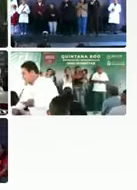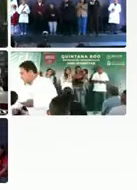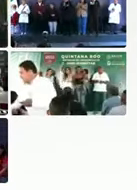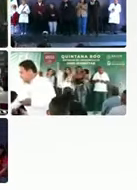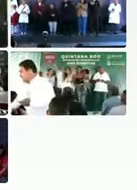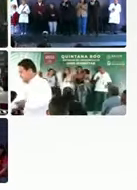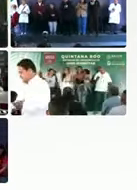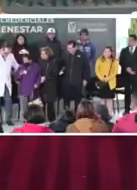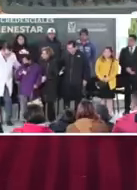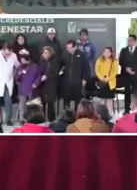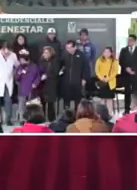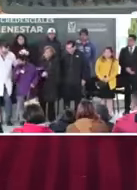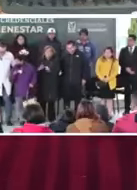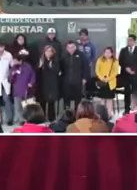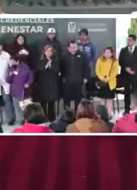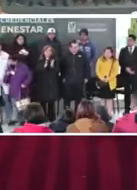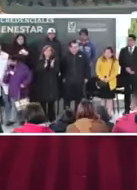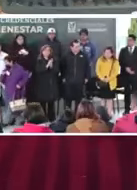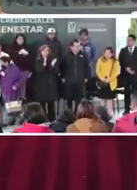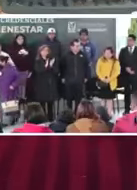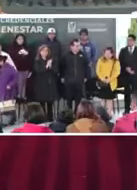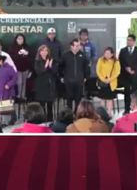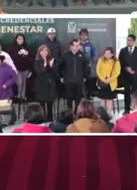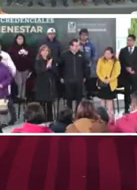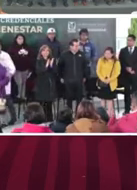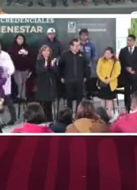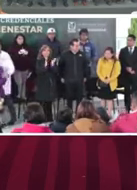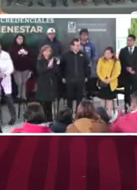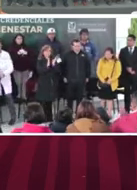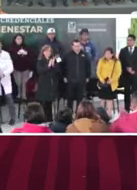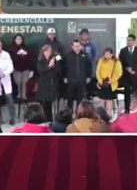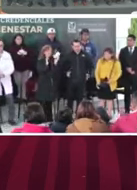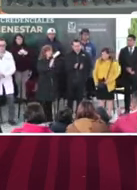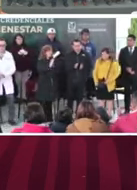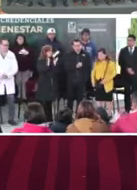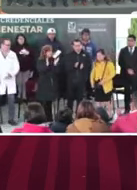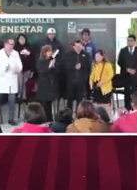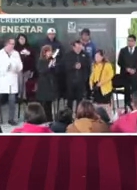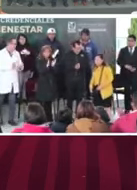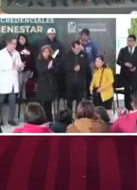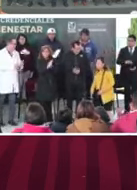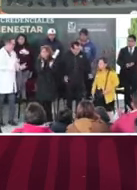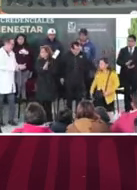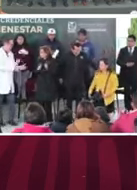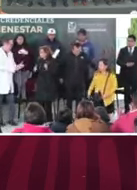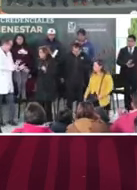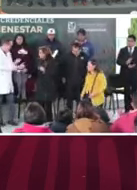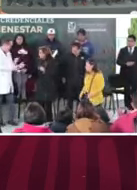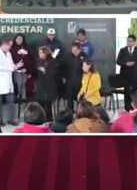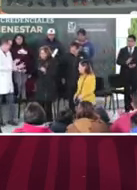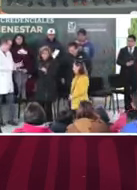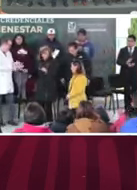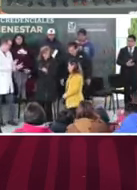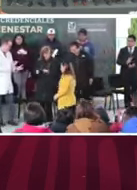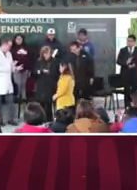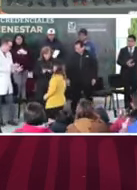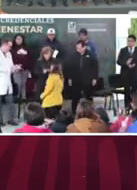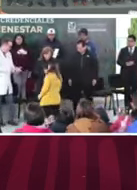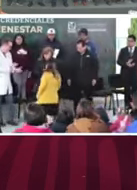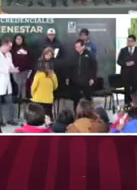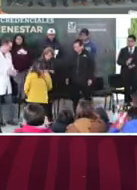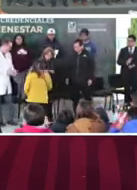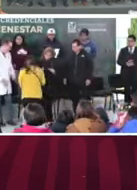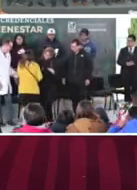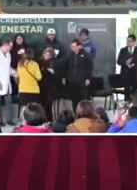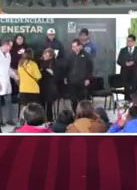que entró en la federalización y que hoy puede verse ya en la mayor productividad de los quirófanos, el mayor